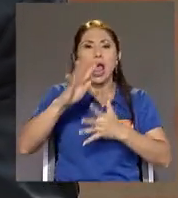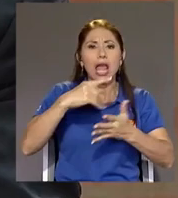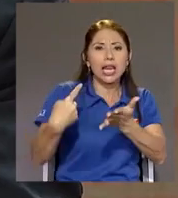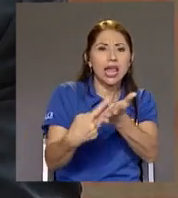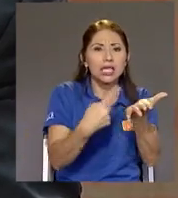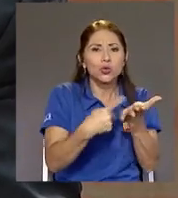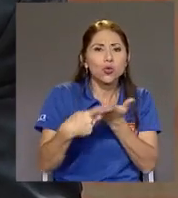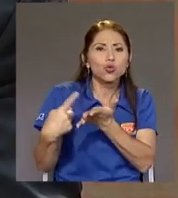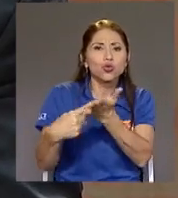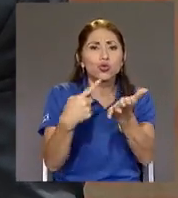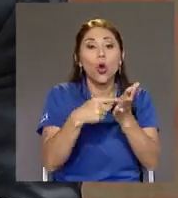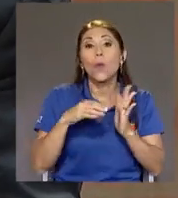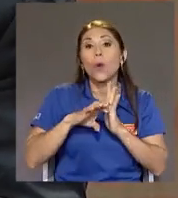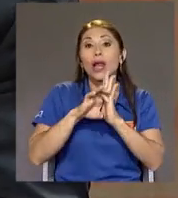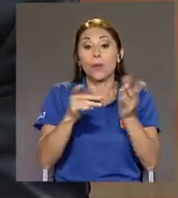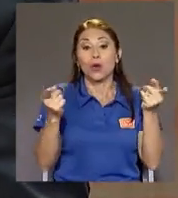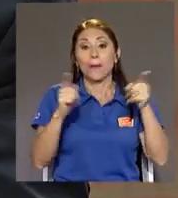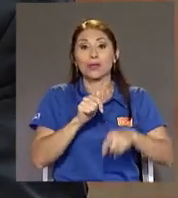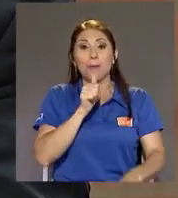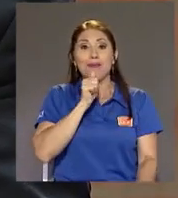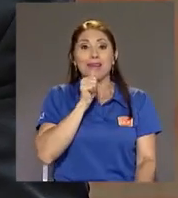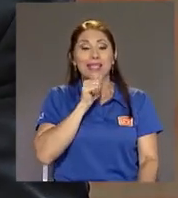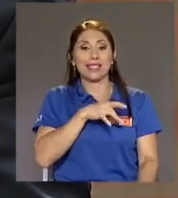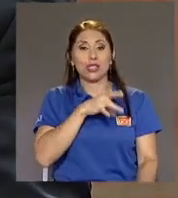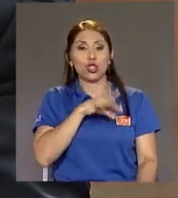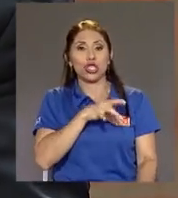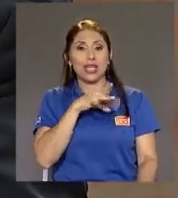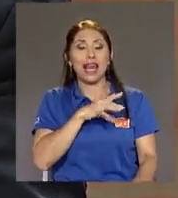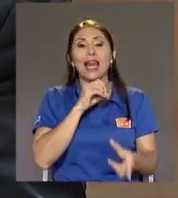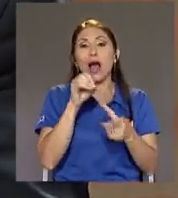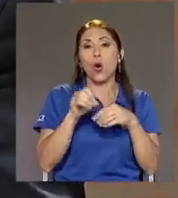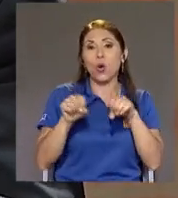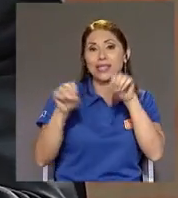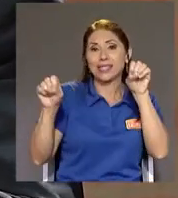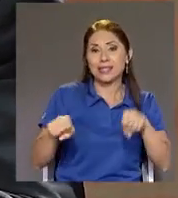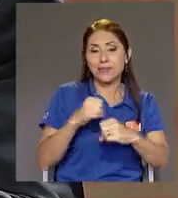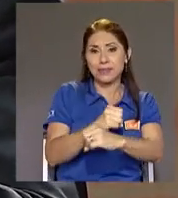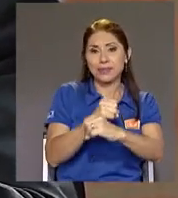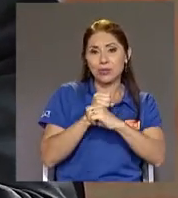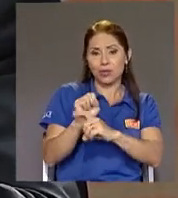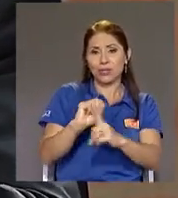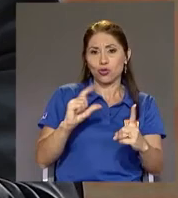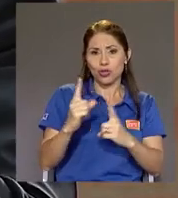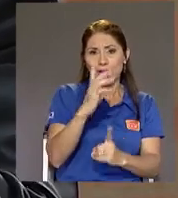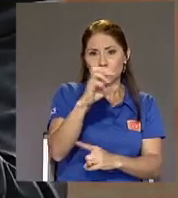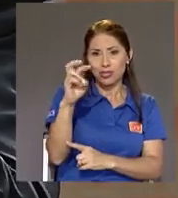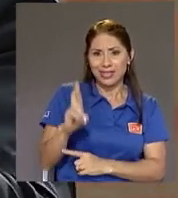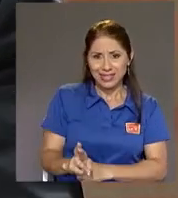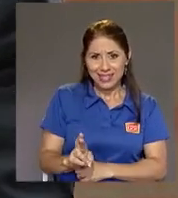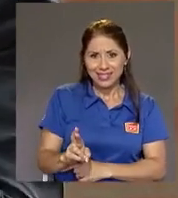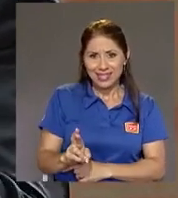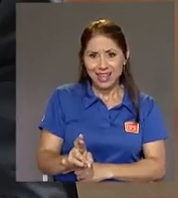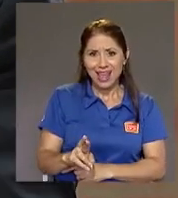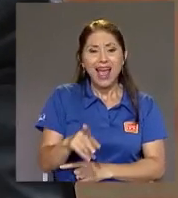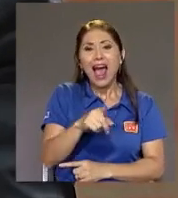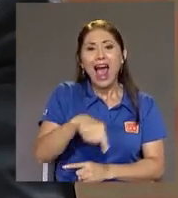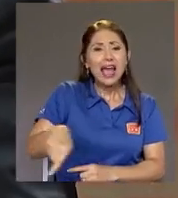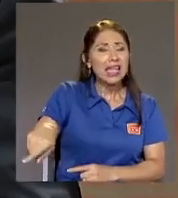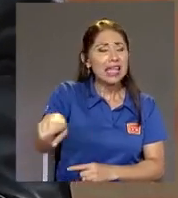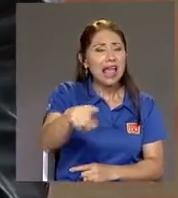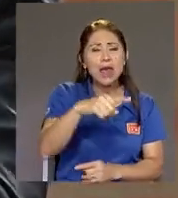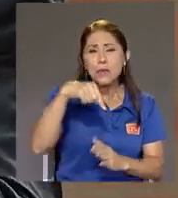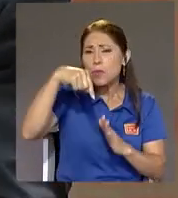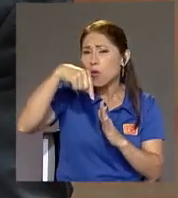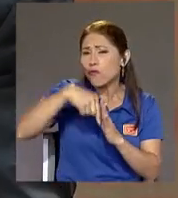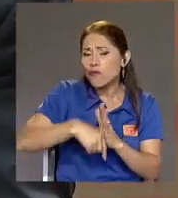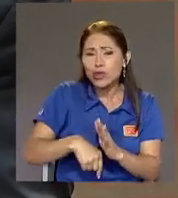privatización chilena O digamos El sistema De seguridad social Costavicense Hay una incomprensión Profunda